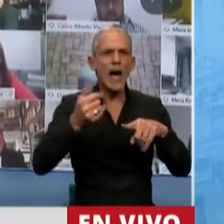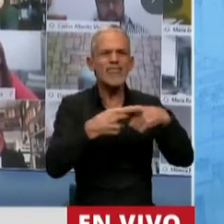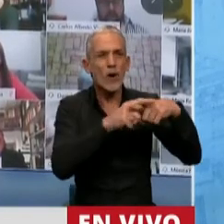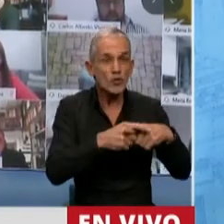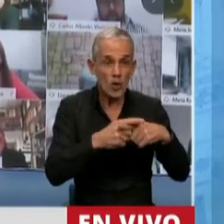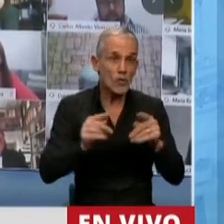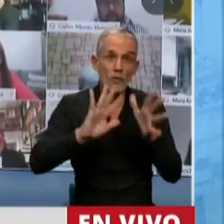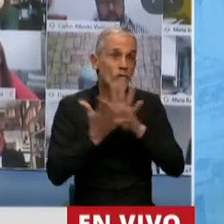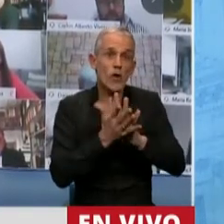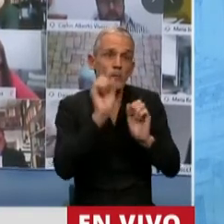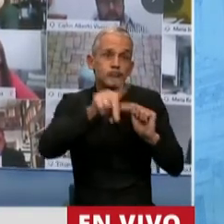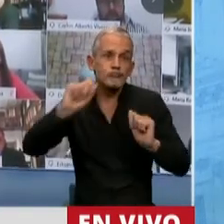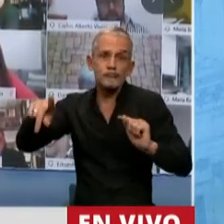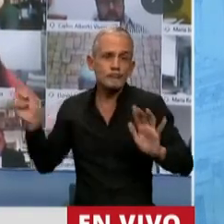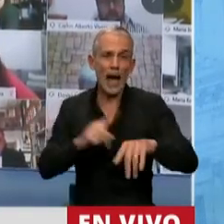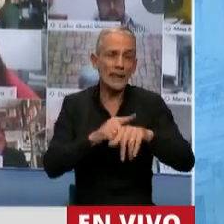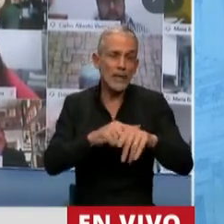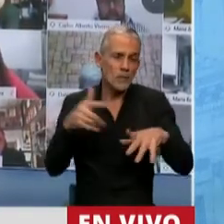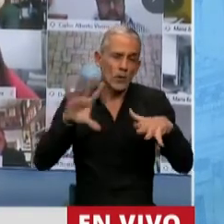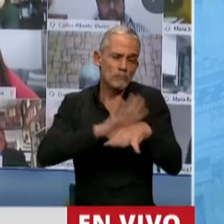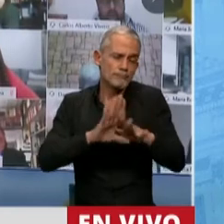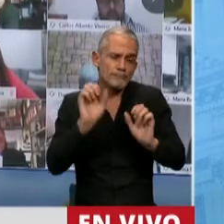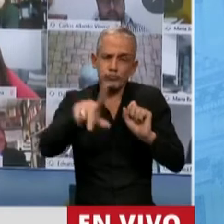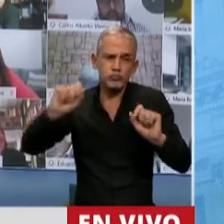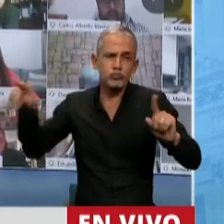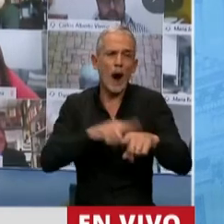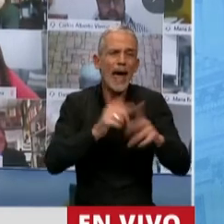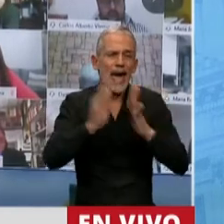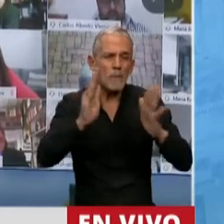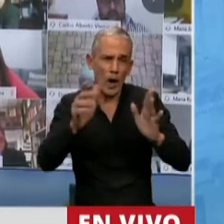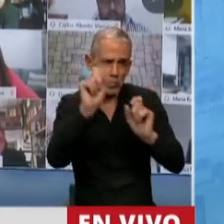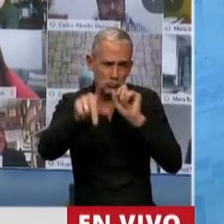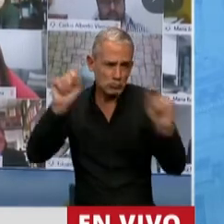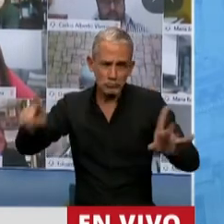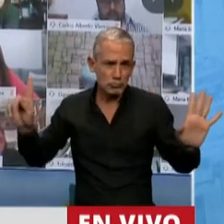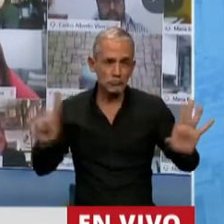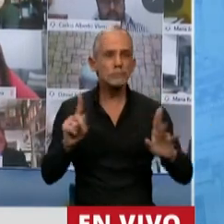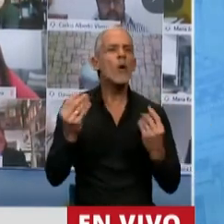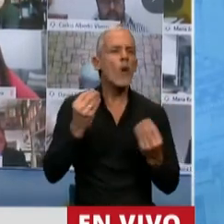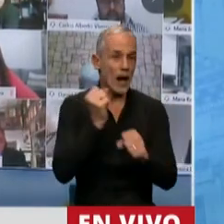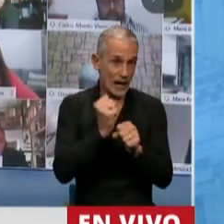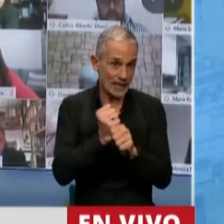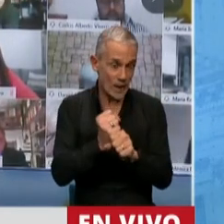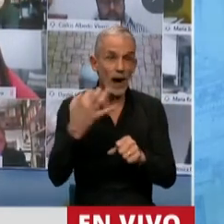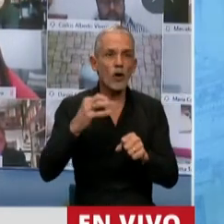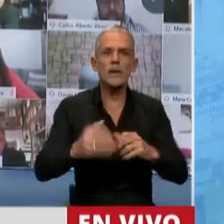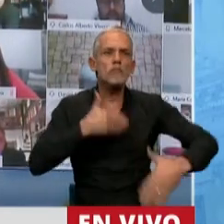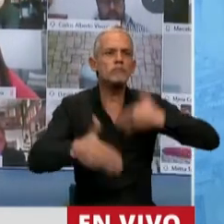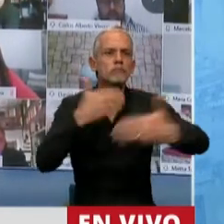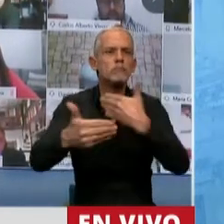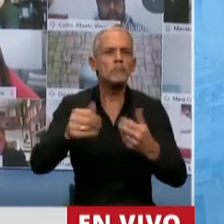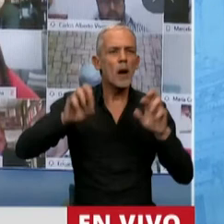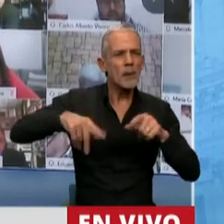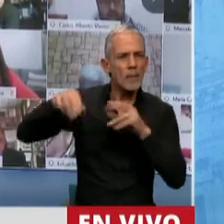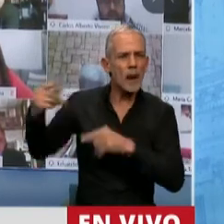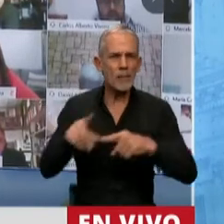estar, de la manera que tiene que estar en el tiempo que le toca estar, en la época que le toca estar, siempre y cuando lo que haga sea llevar adelante aquellas políticas